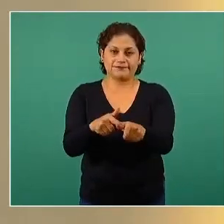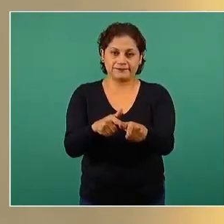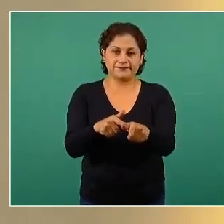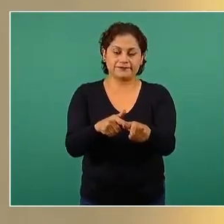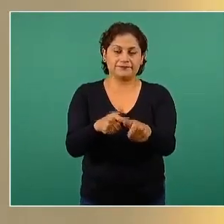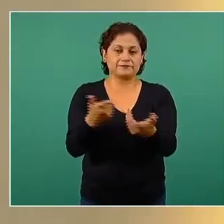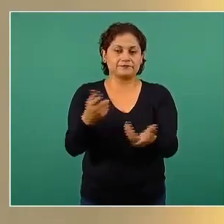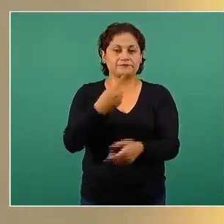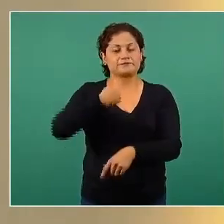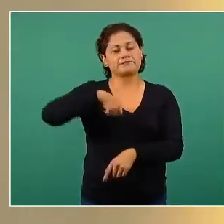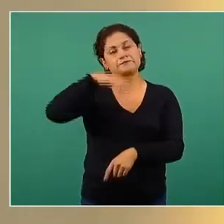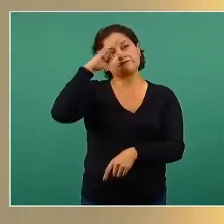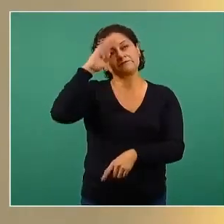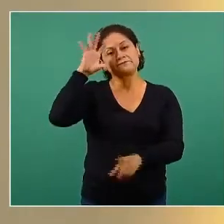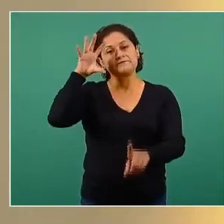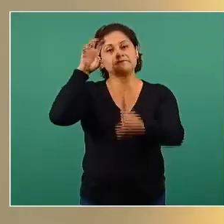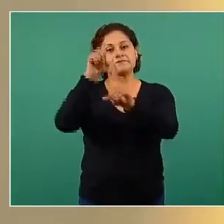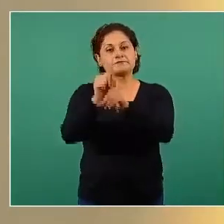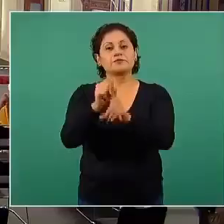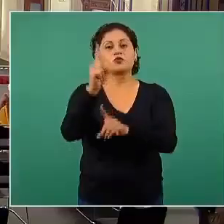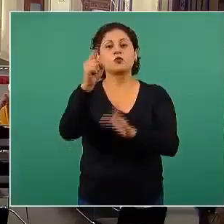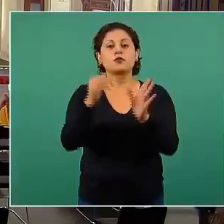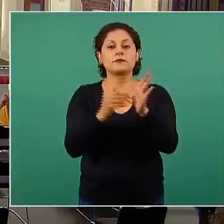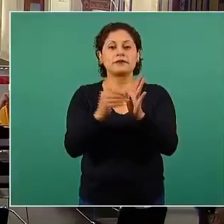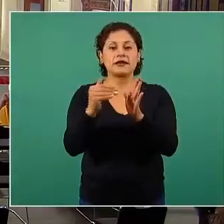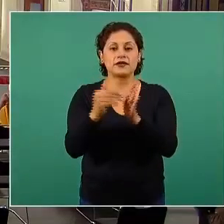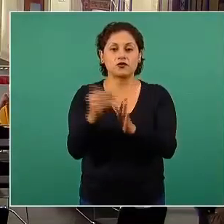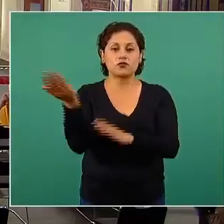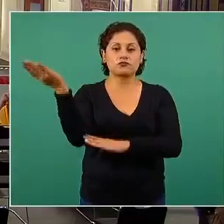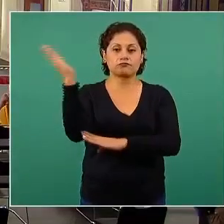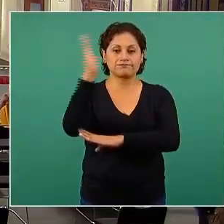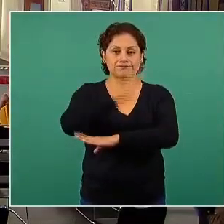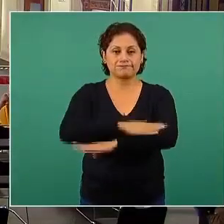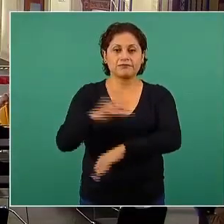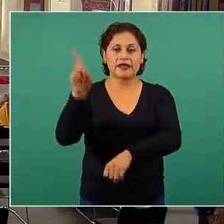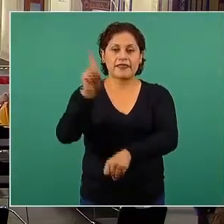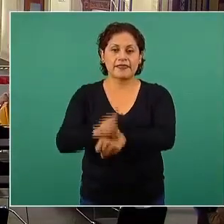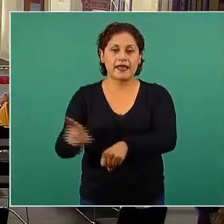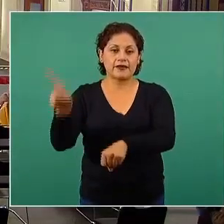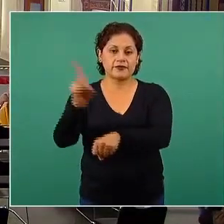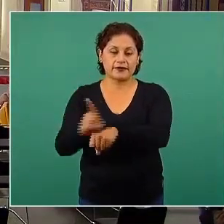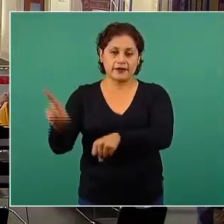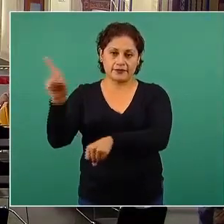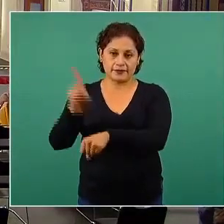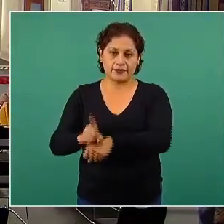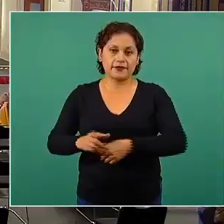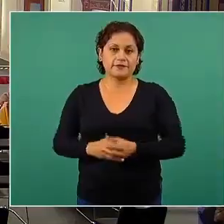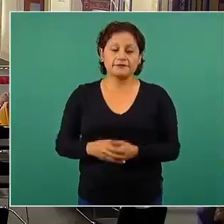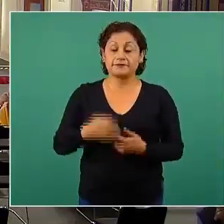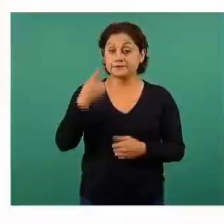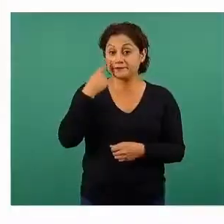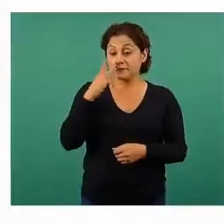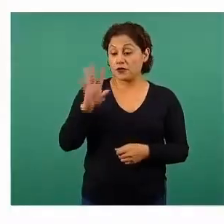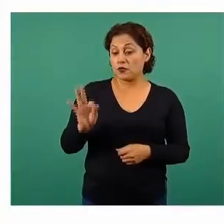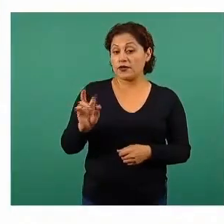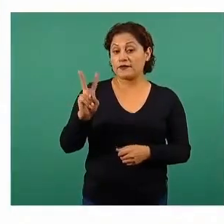un millón de dosis por día, por jornada de vacunación. 42 millones